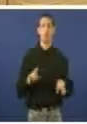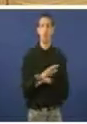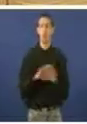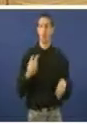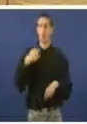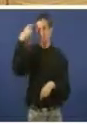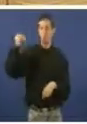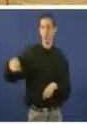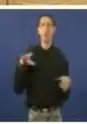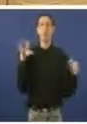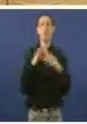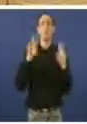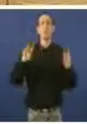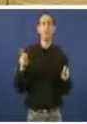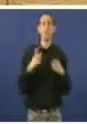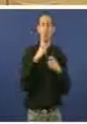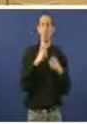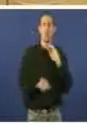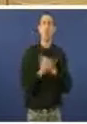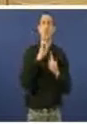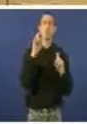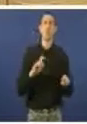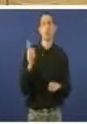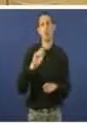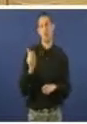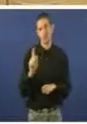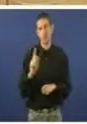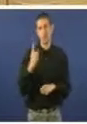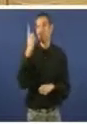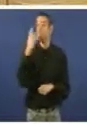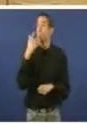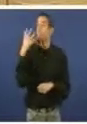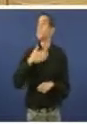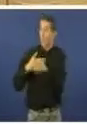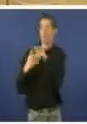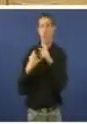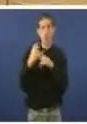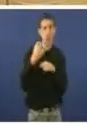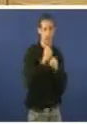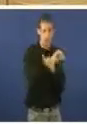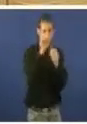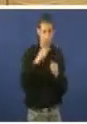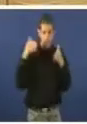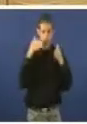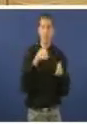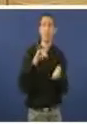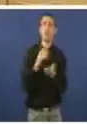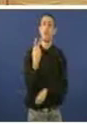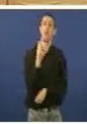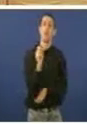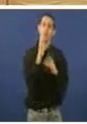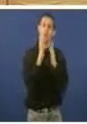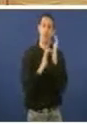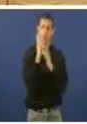que vostede non ten nada que ver con esa fundación. Se vostedes queren avanzar nesa liña. Se vostede o día 20 de abril os